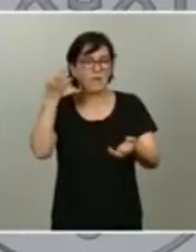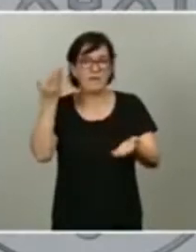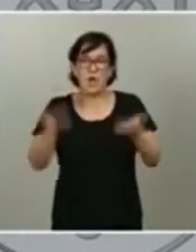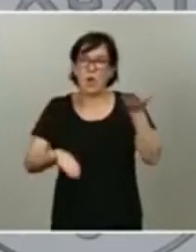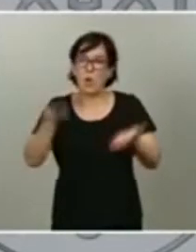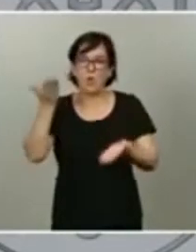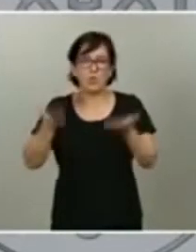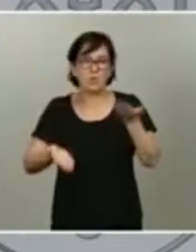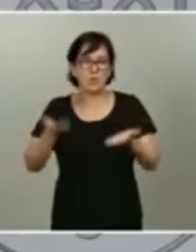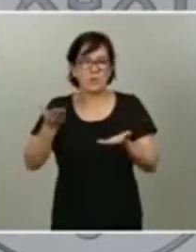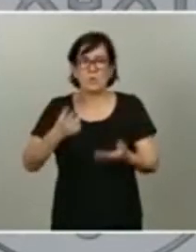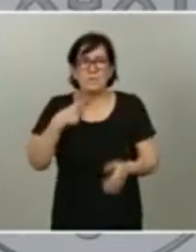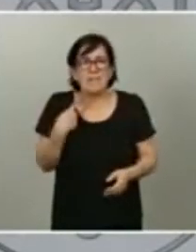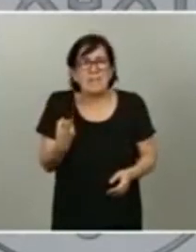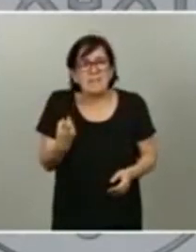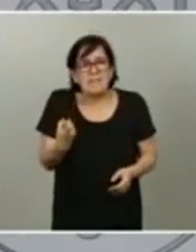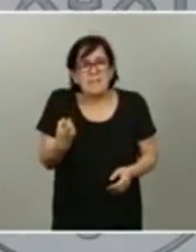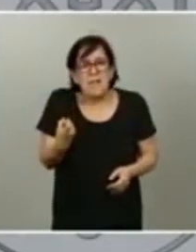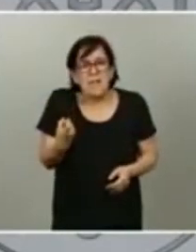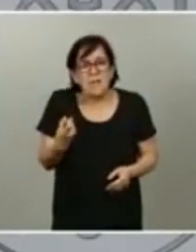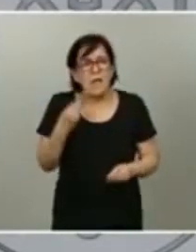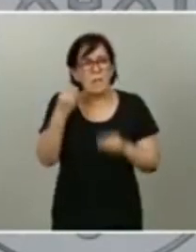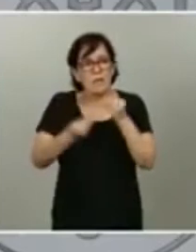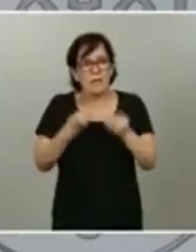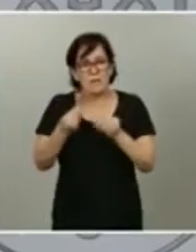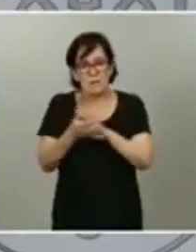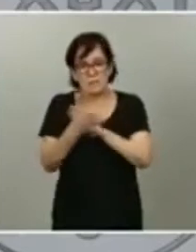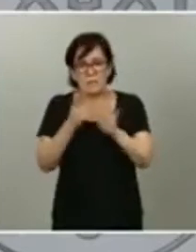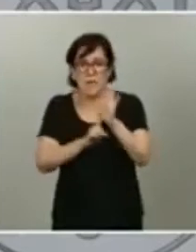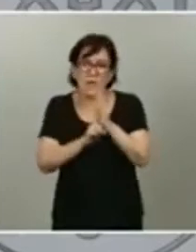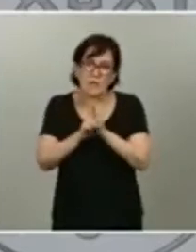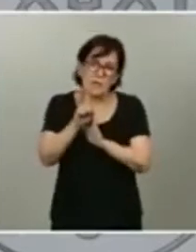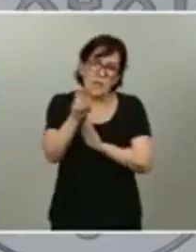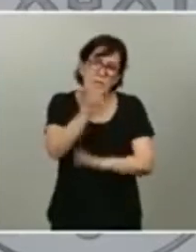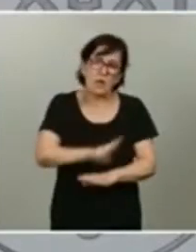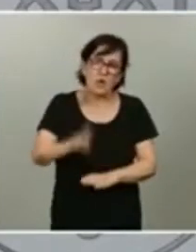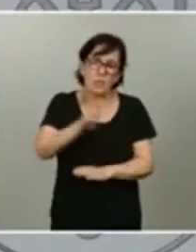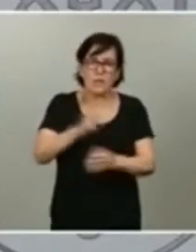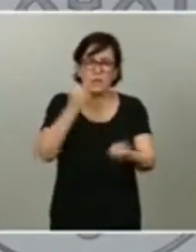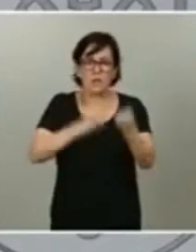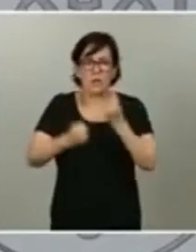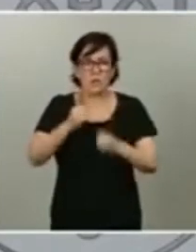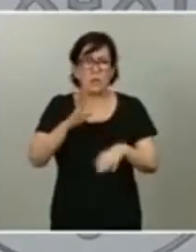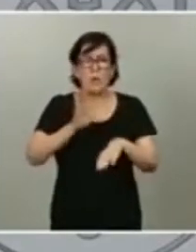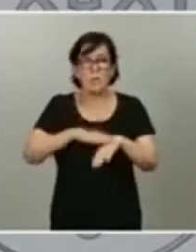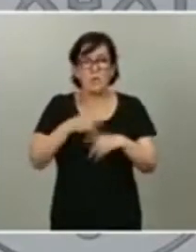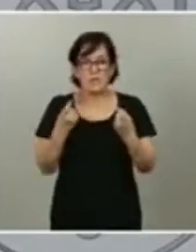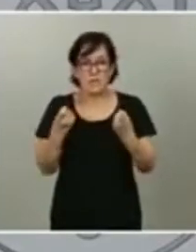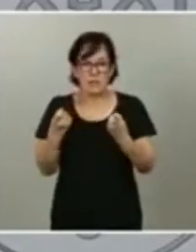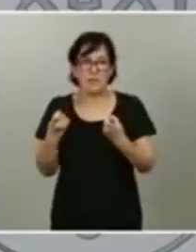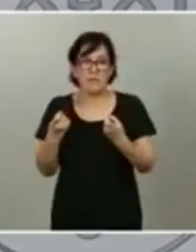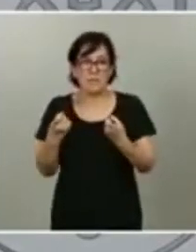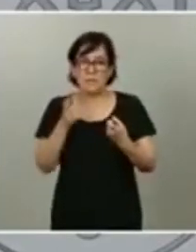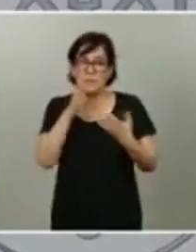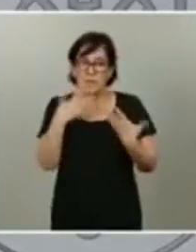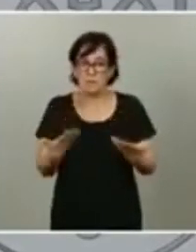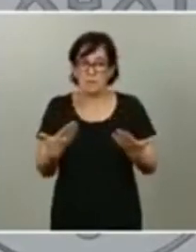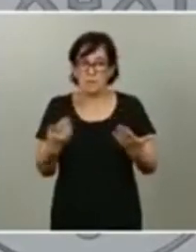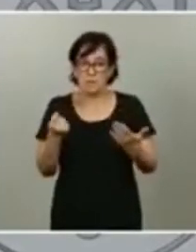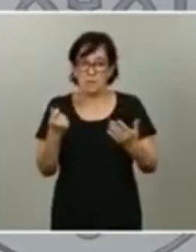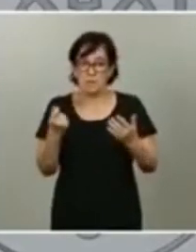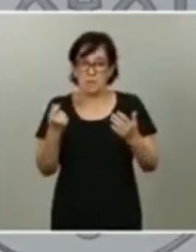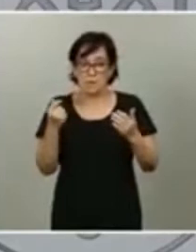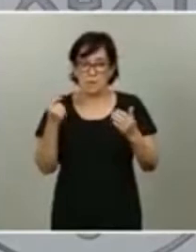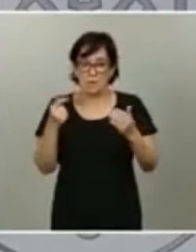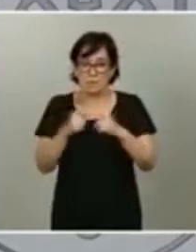imprescindible para acelerar la recuperación económica porque necesitamos en este momento de caída de los ingresos